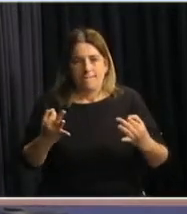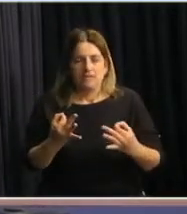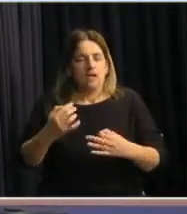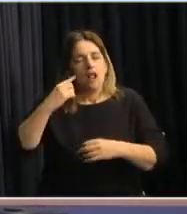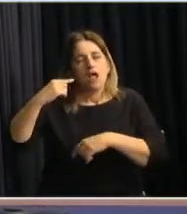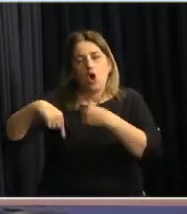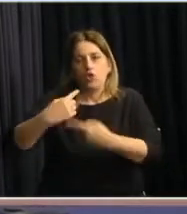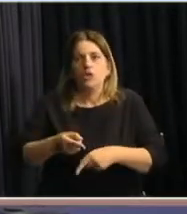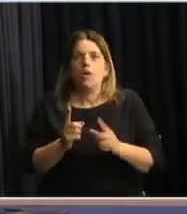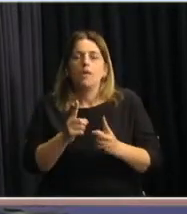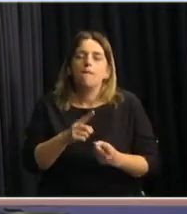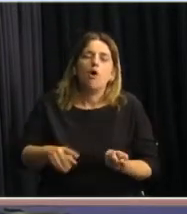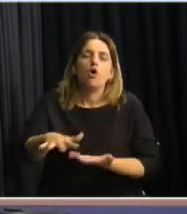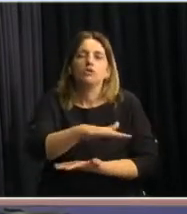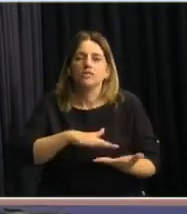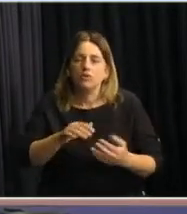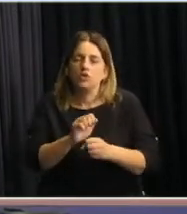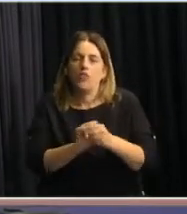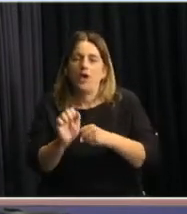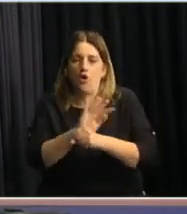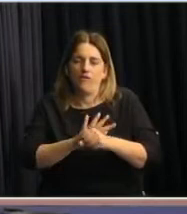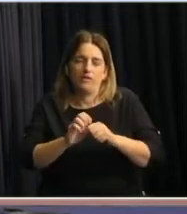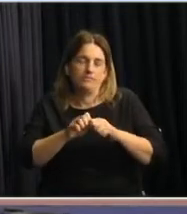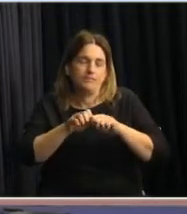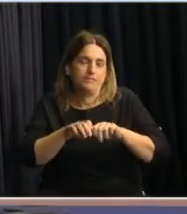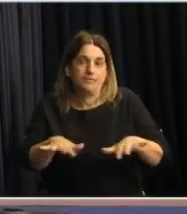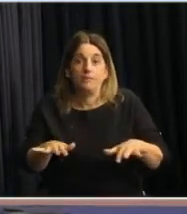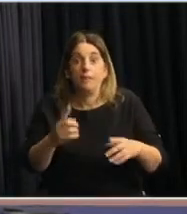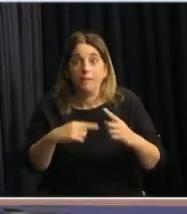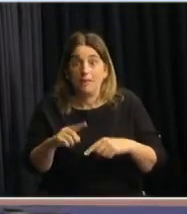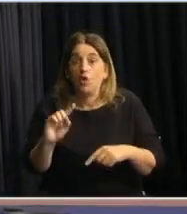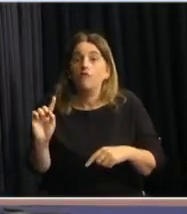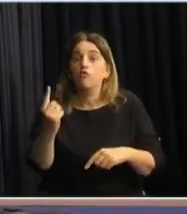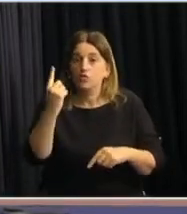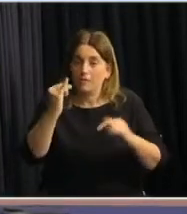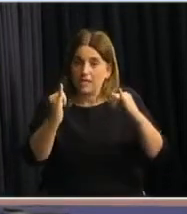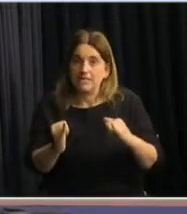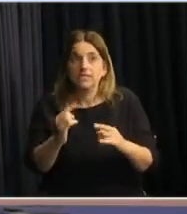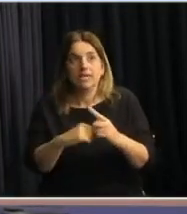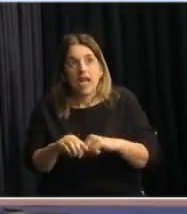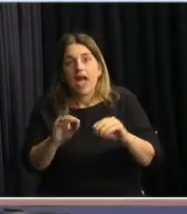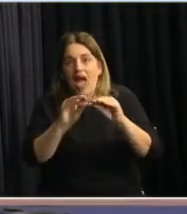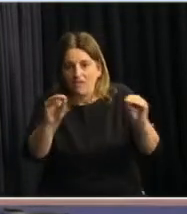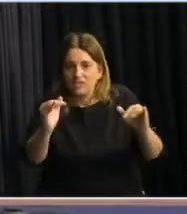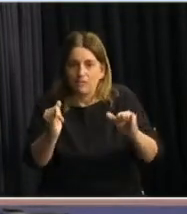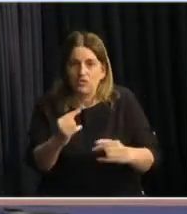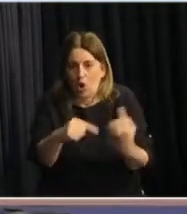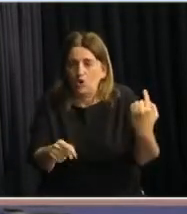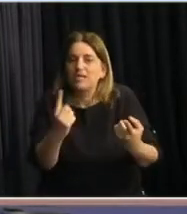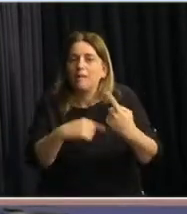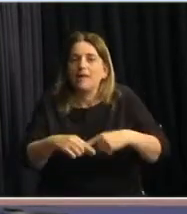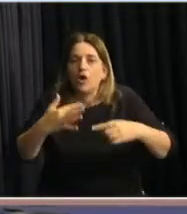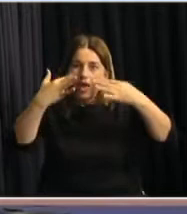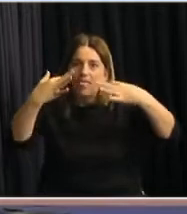continuamos en una situación de pandemia y es fundamental que no solamente se anuncien medidas, sino que las medidas